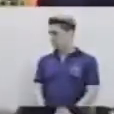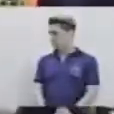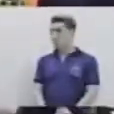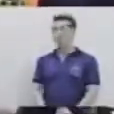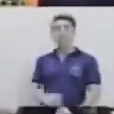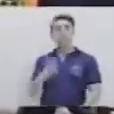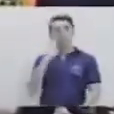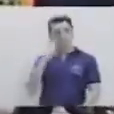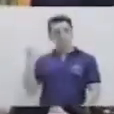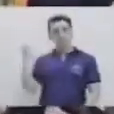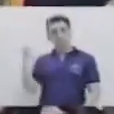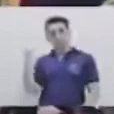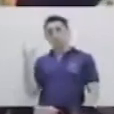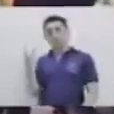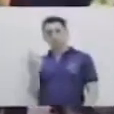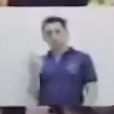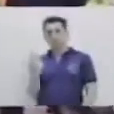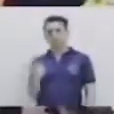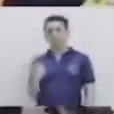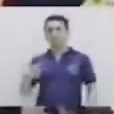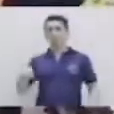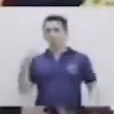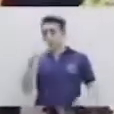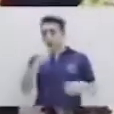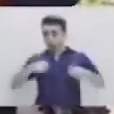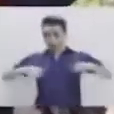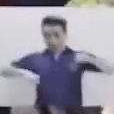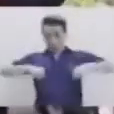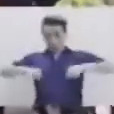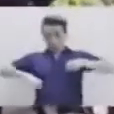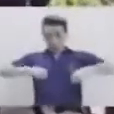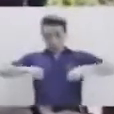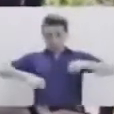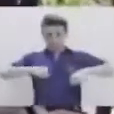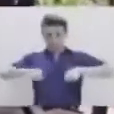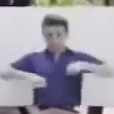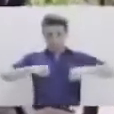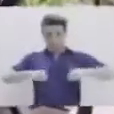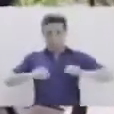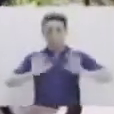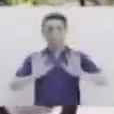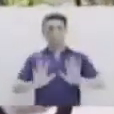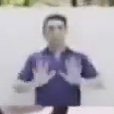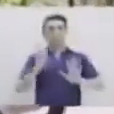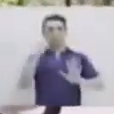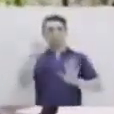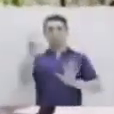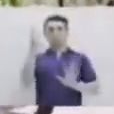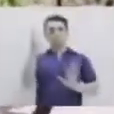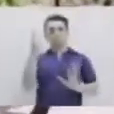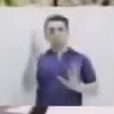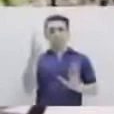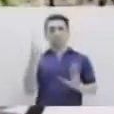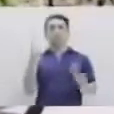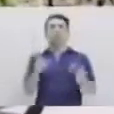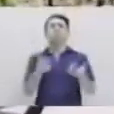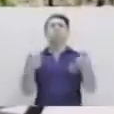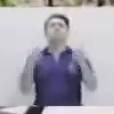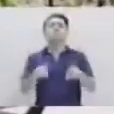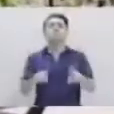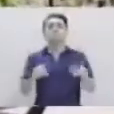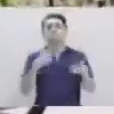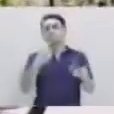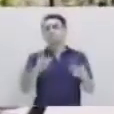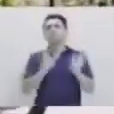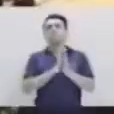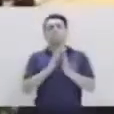Perfecto. Y como pudieron darse cuenta, la compañera se detuvo en su vehículo y en este caso el vehículo es una bicicleta. Pero, ¿qué pasa si nosotros queremos hacer que el